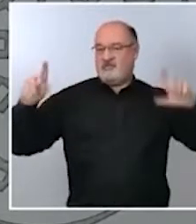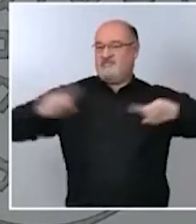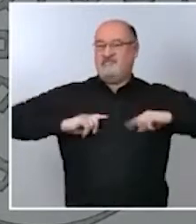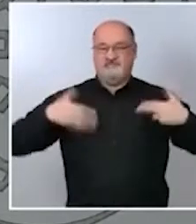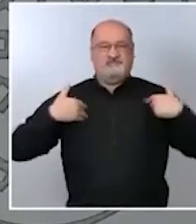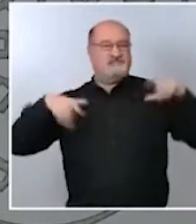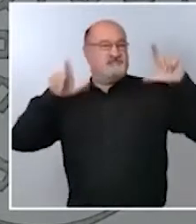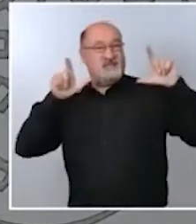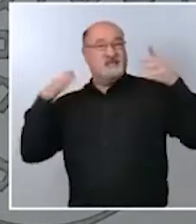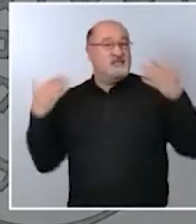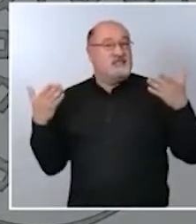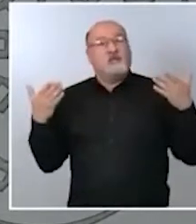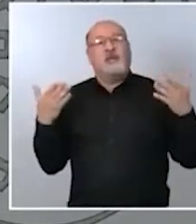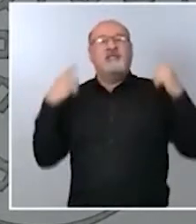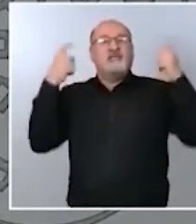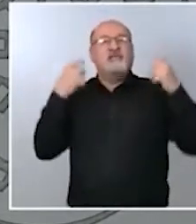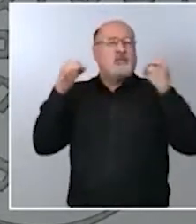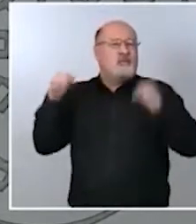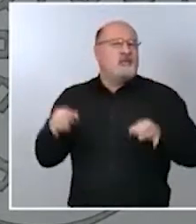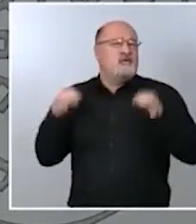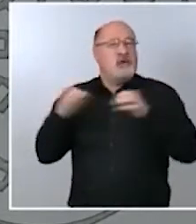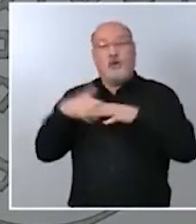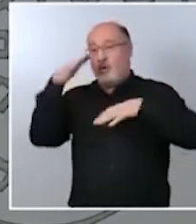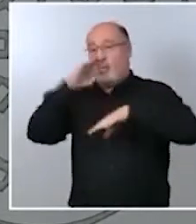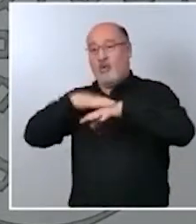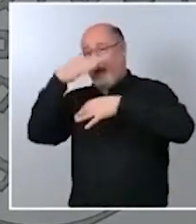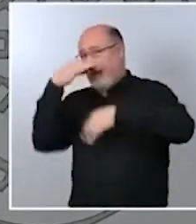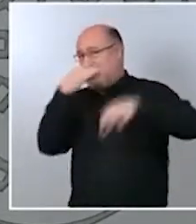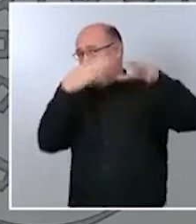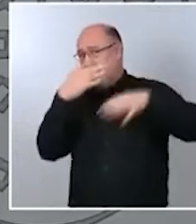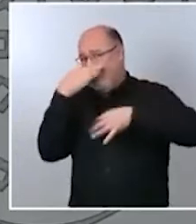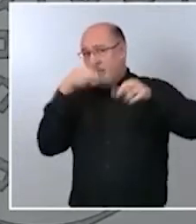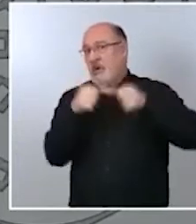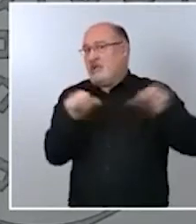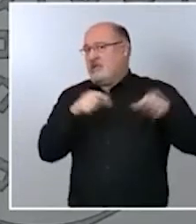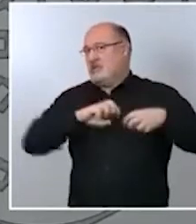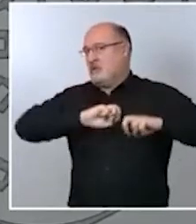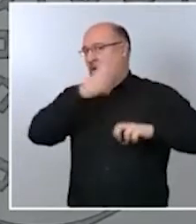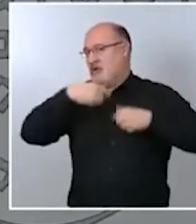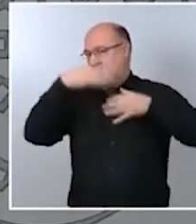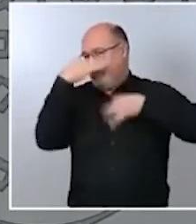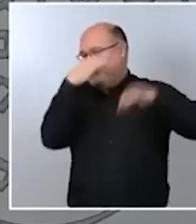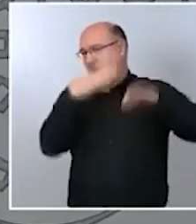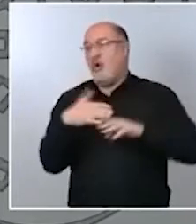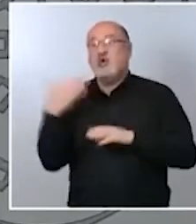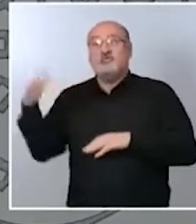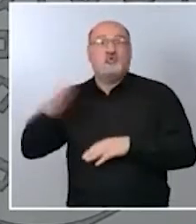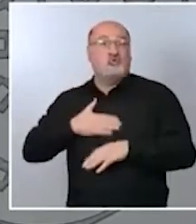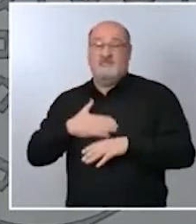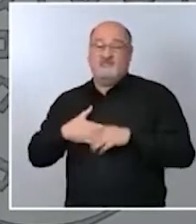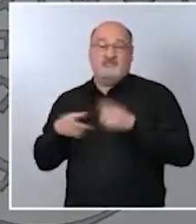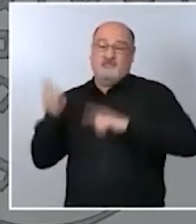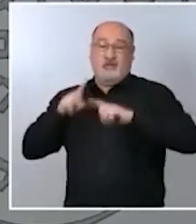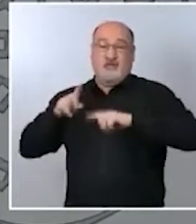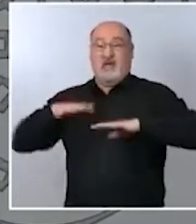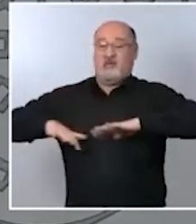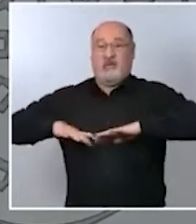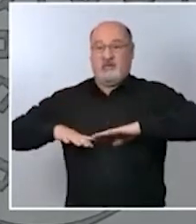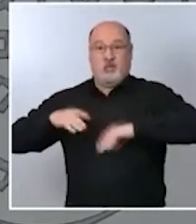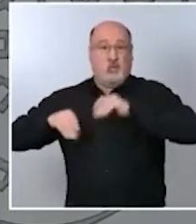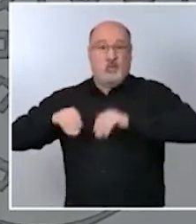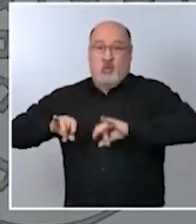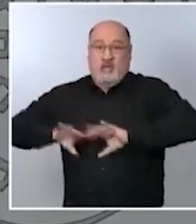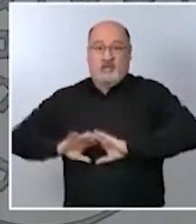intentar como siempre culpabilizar a otro o justificar sus propias actuaciones en base a otros